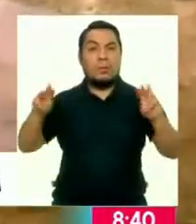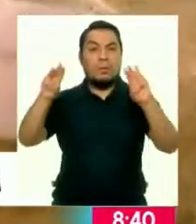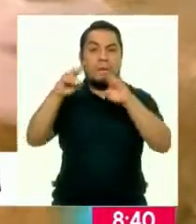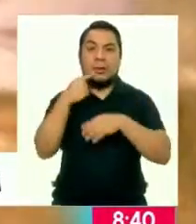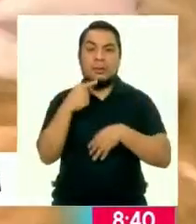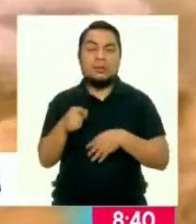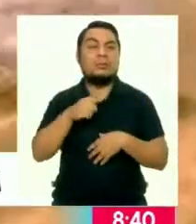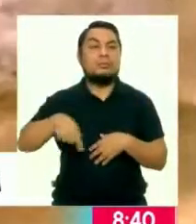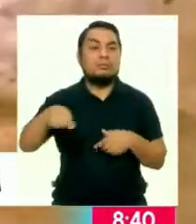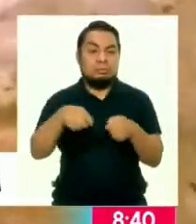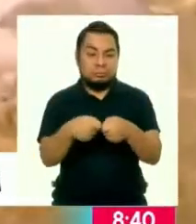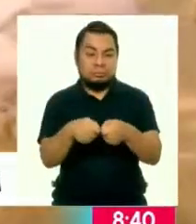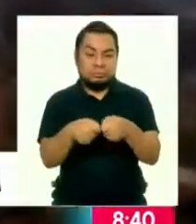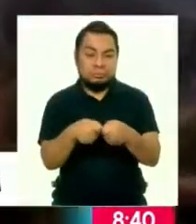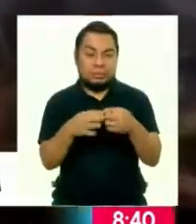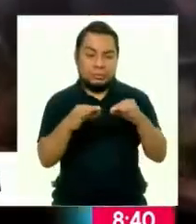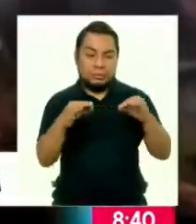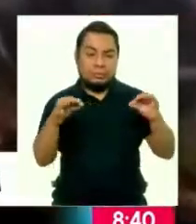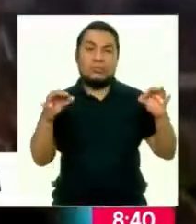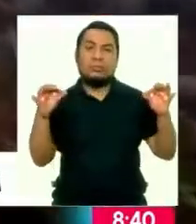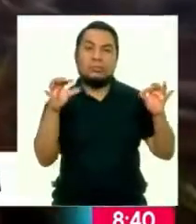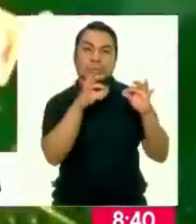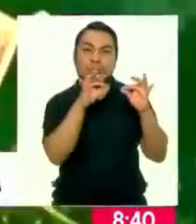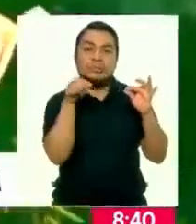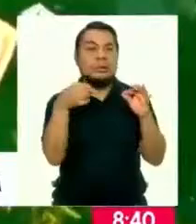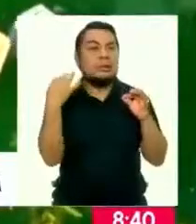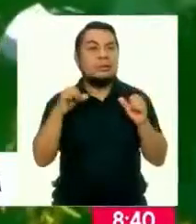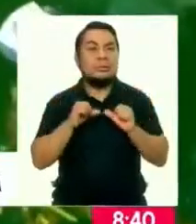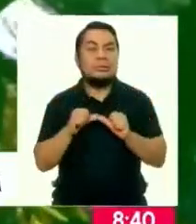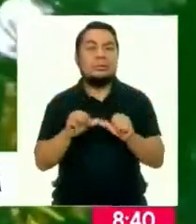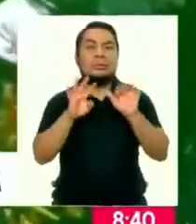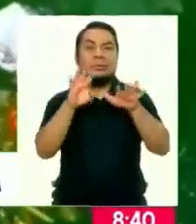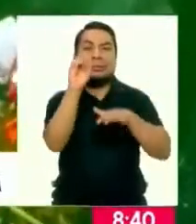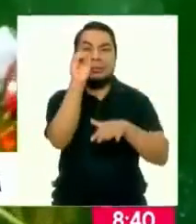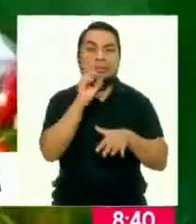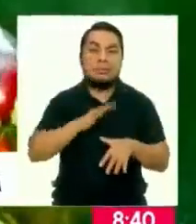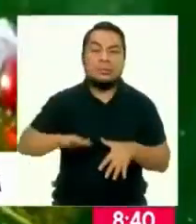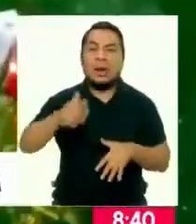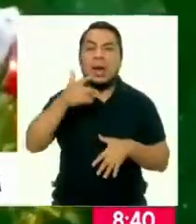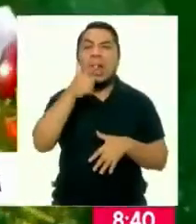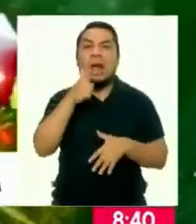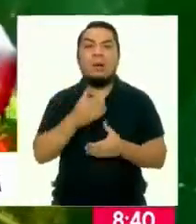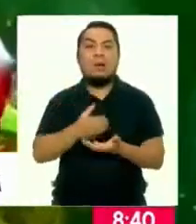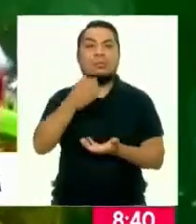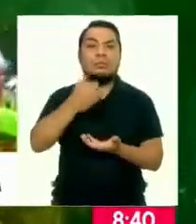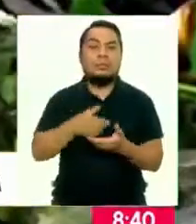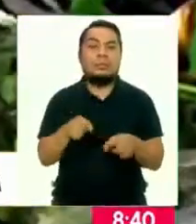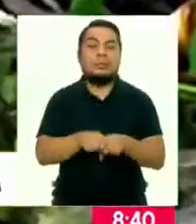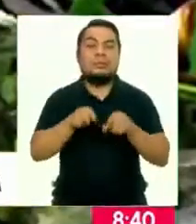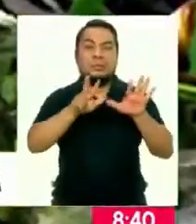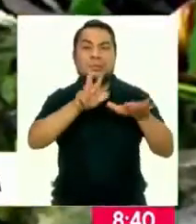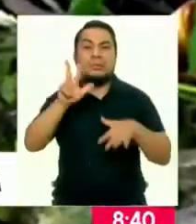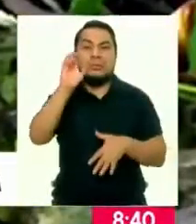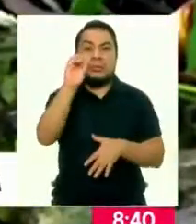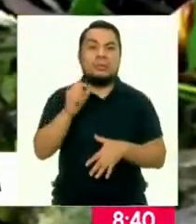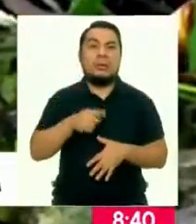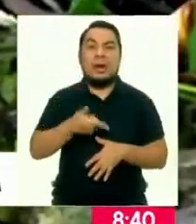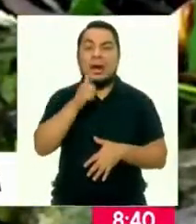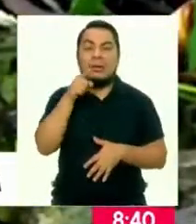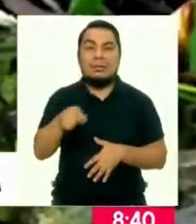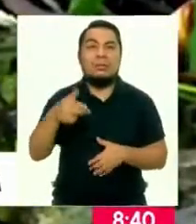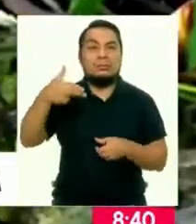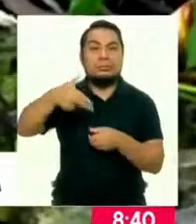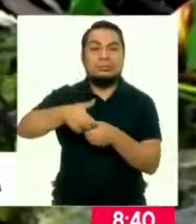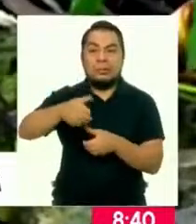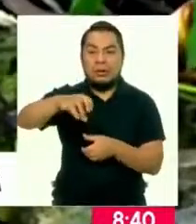afirman que las partículas de microplásticos están presentes en el 90% del agua embotellada y en el 83% del agua de